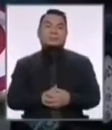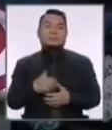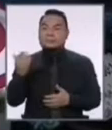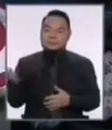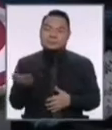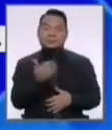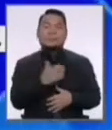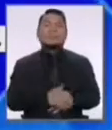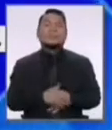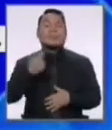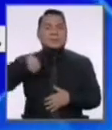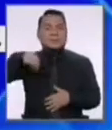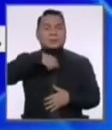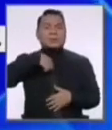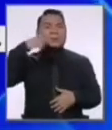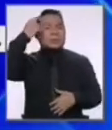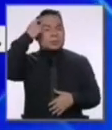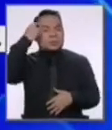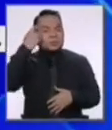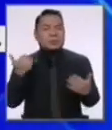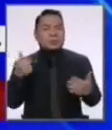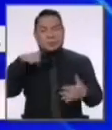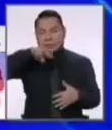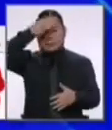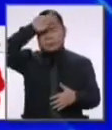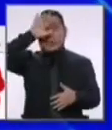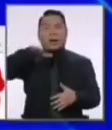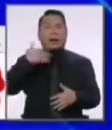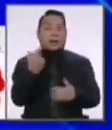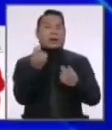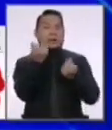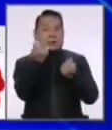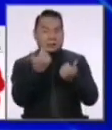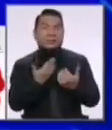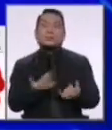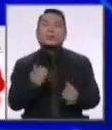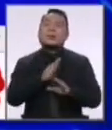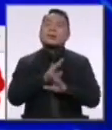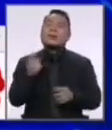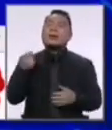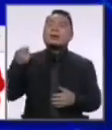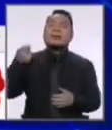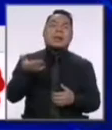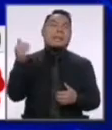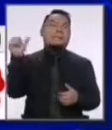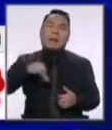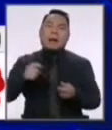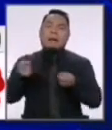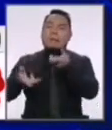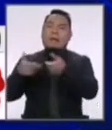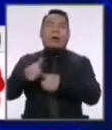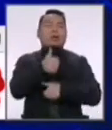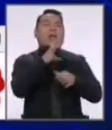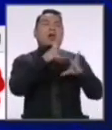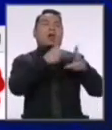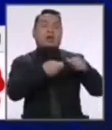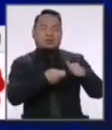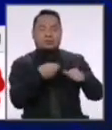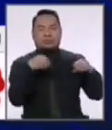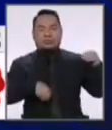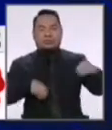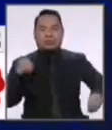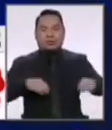Adelante, por favor. Nosotros consideramos que en el Perú hay dinero, pero se ha gastado mal, otro ha sido robado. Hay un problema de